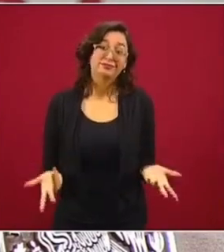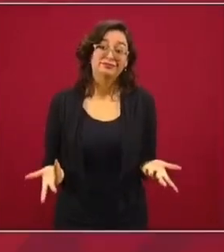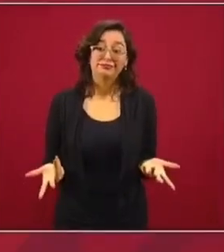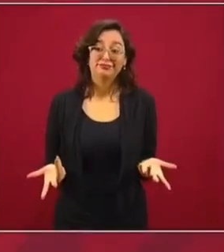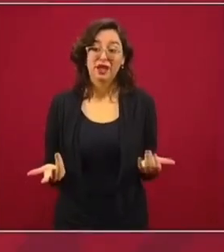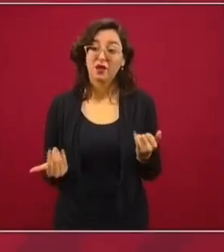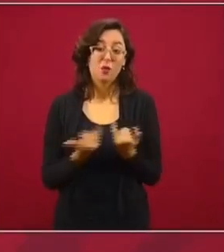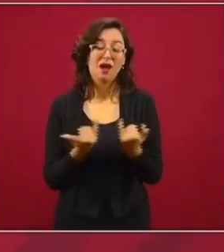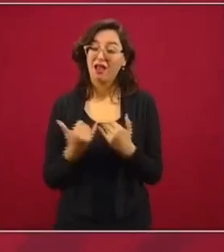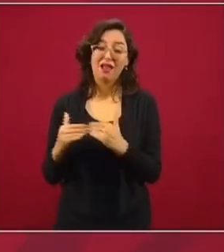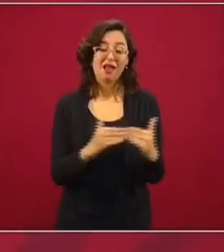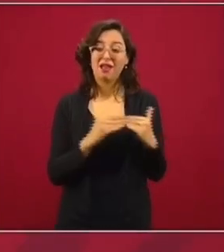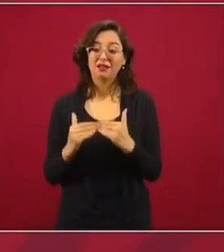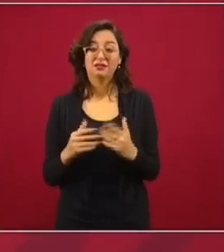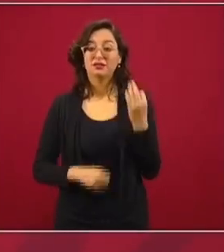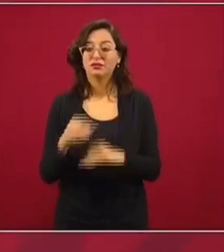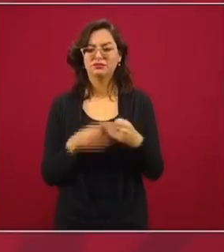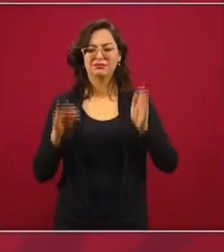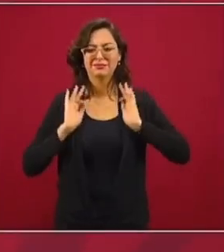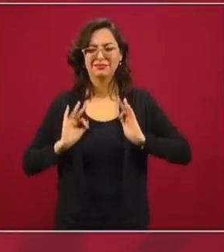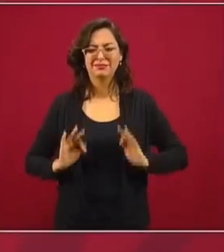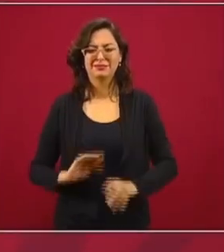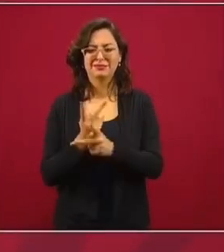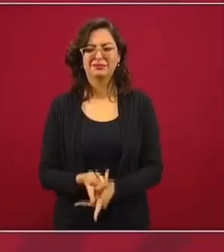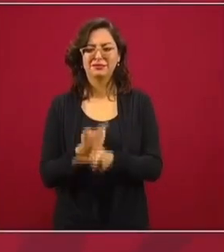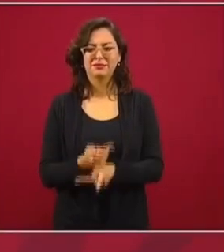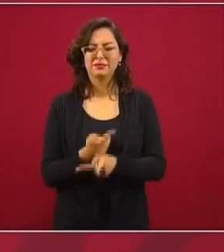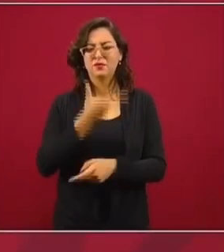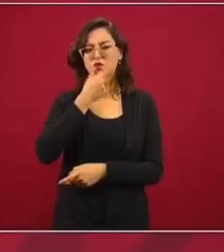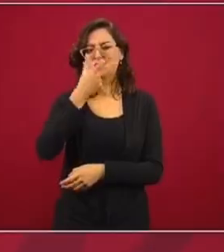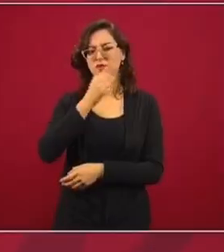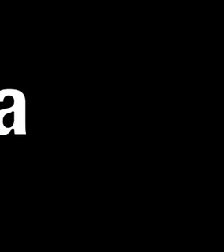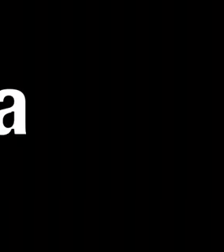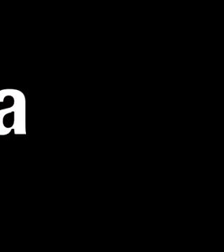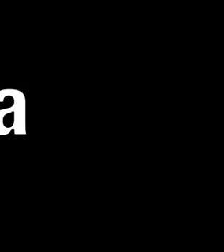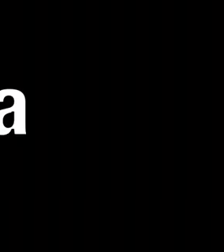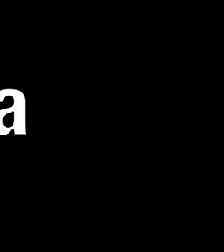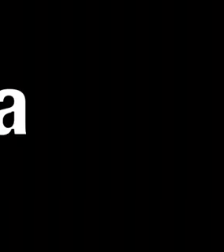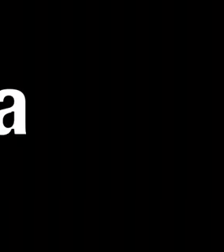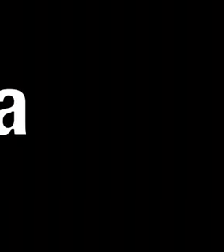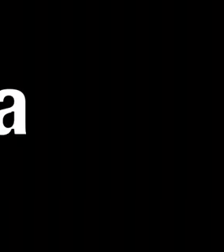para todos, pues, serenidad y paciencia, como diría el filósofo Calimán. O sea, para paciencia.